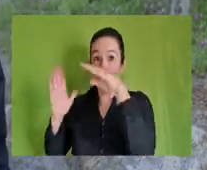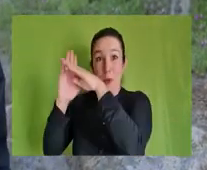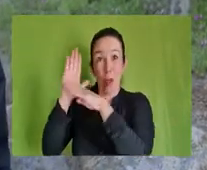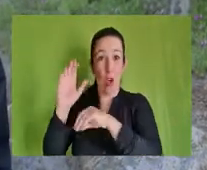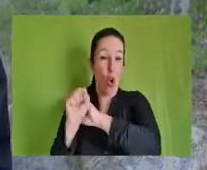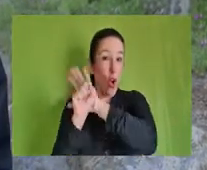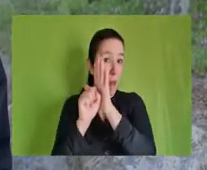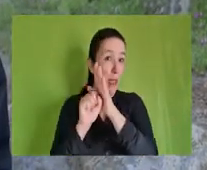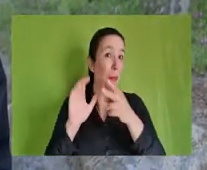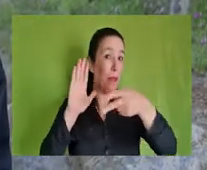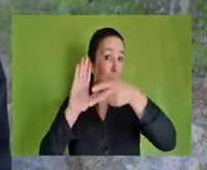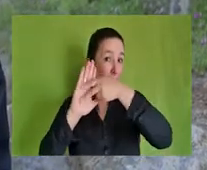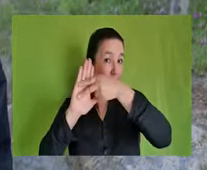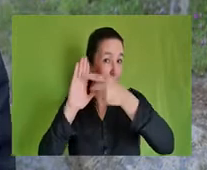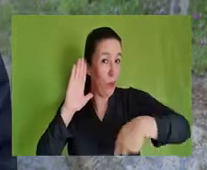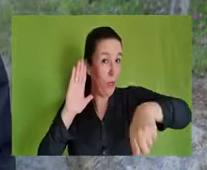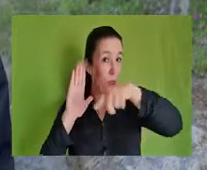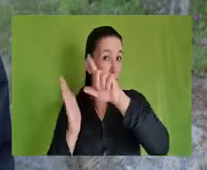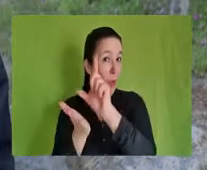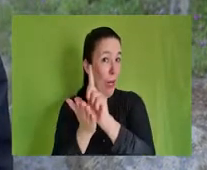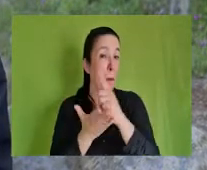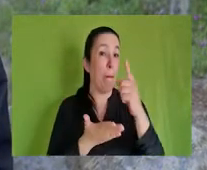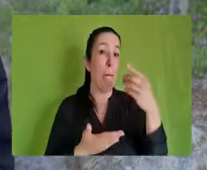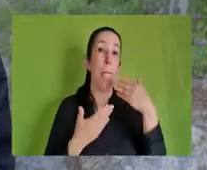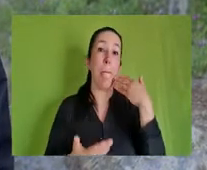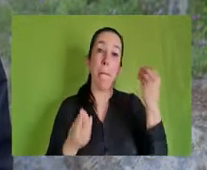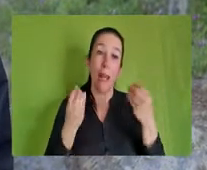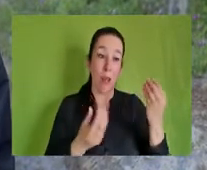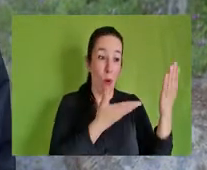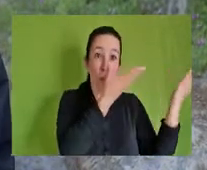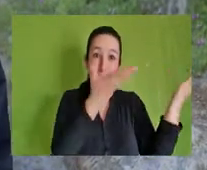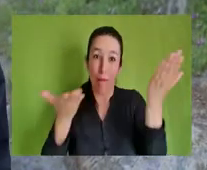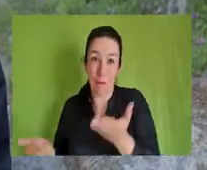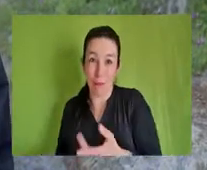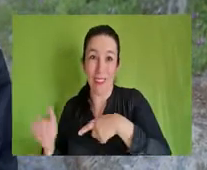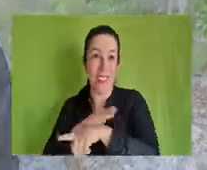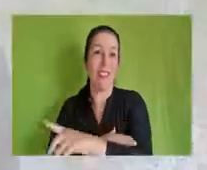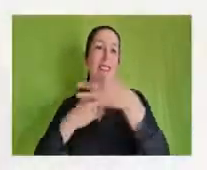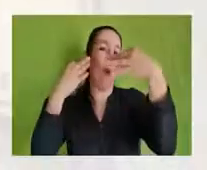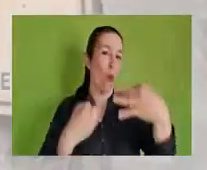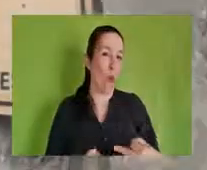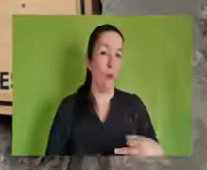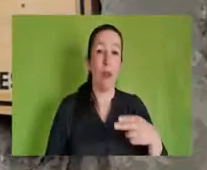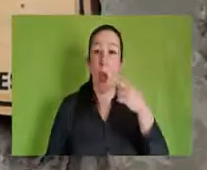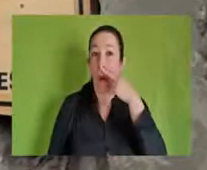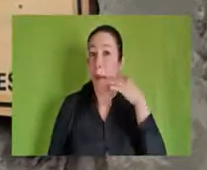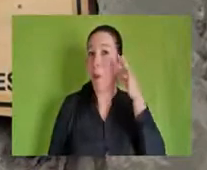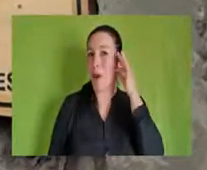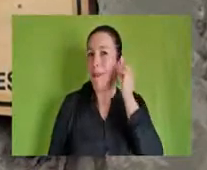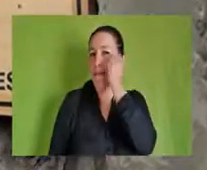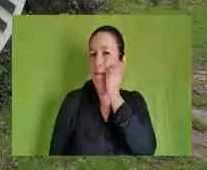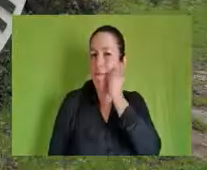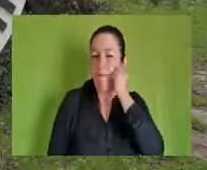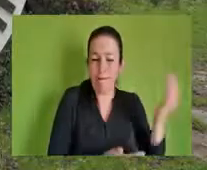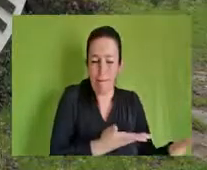protocolo COVID y la normativa interna de nuestra unidad para que todo este día dentro del parque sea segura. Estimadas y estimados